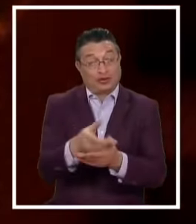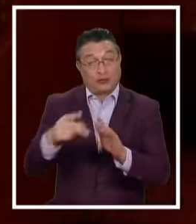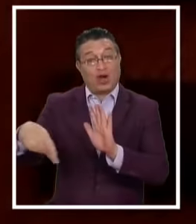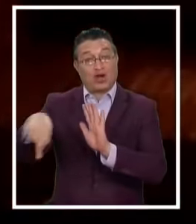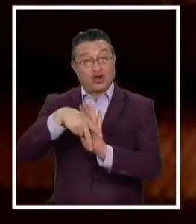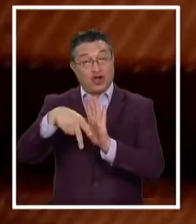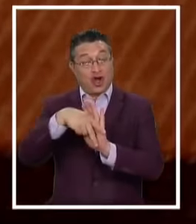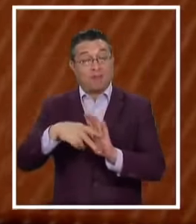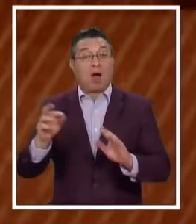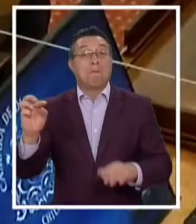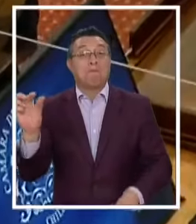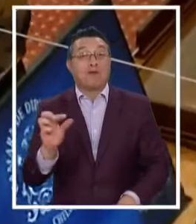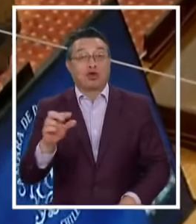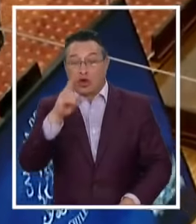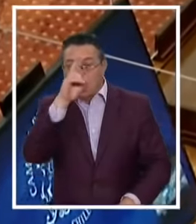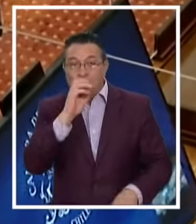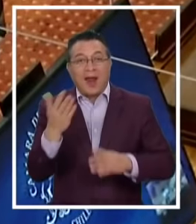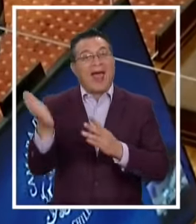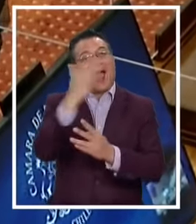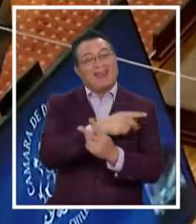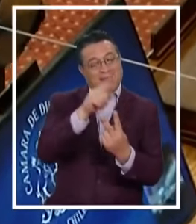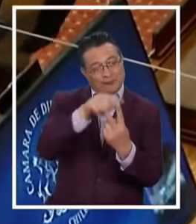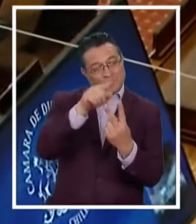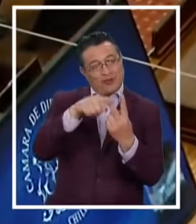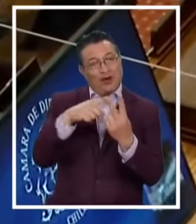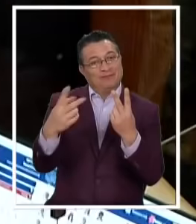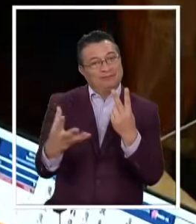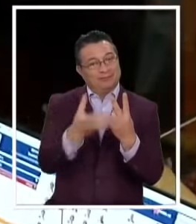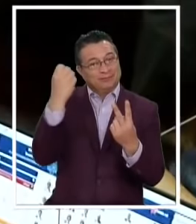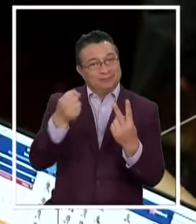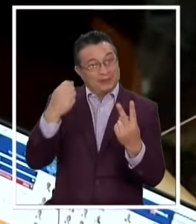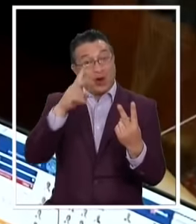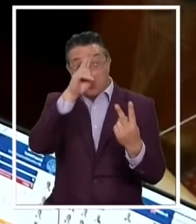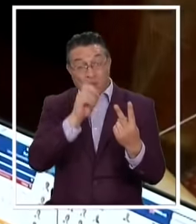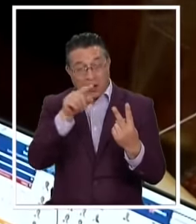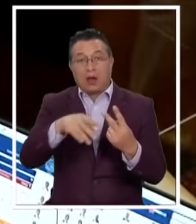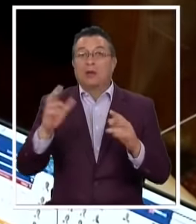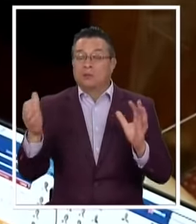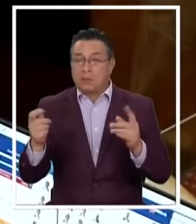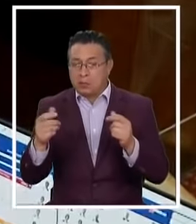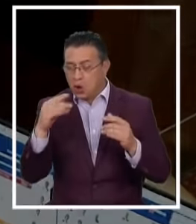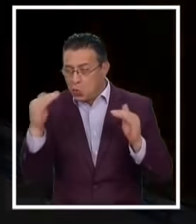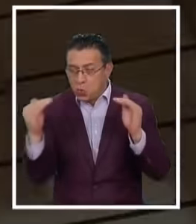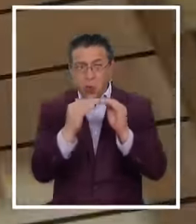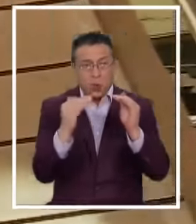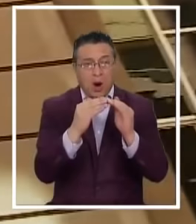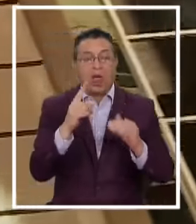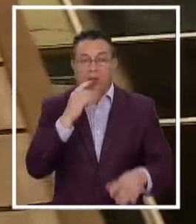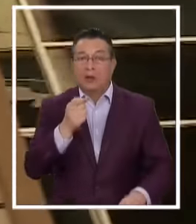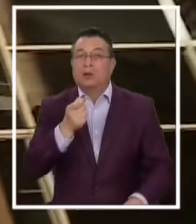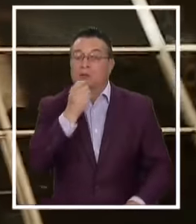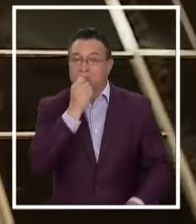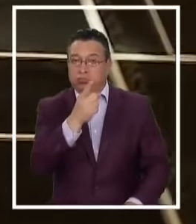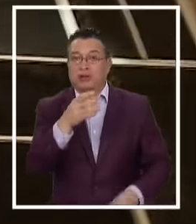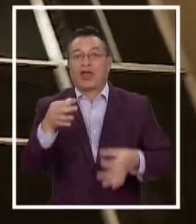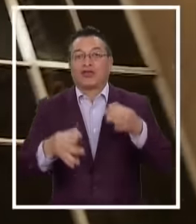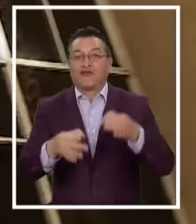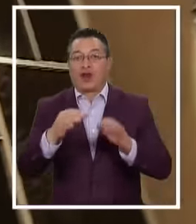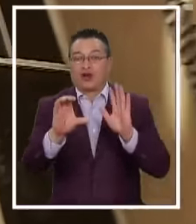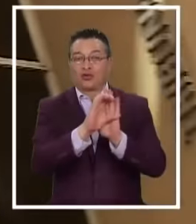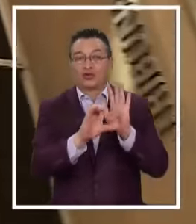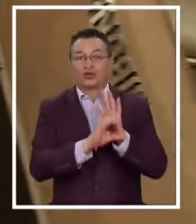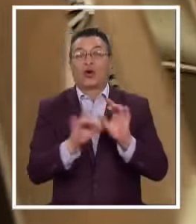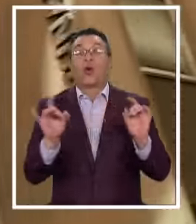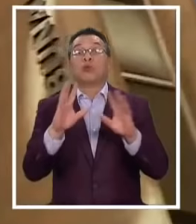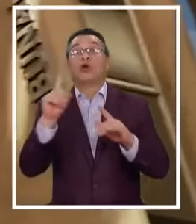norma transitoria idéntico a los dos retiros anteriores La aprehensión que, al igual que el anterior, fuera impugnado por el TC si llega